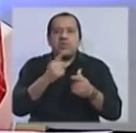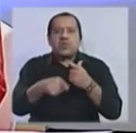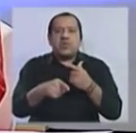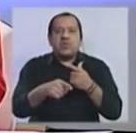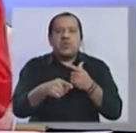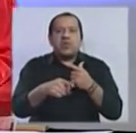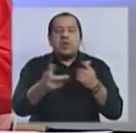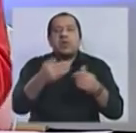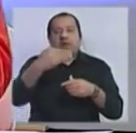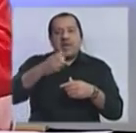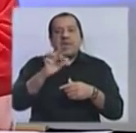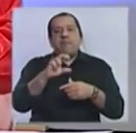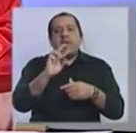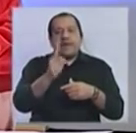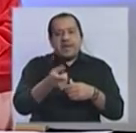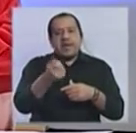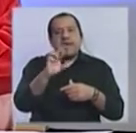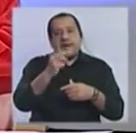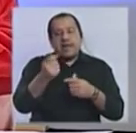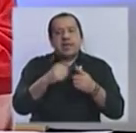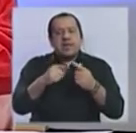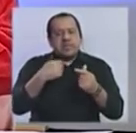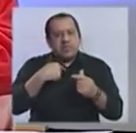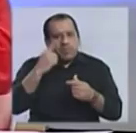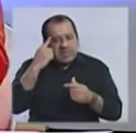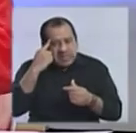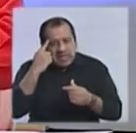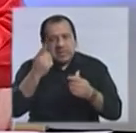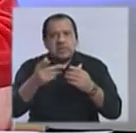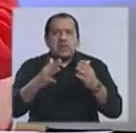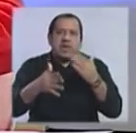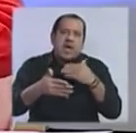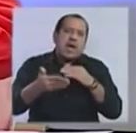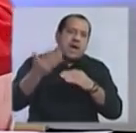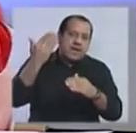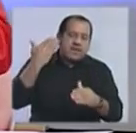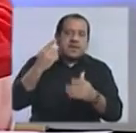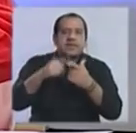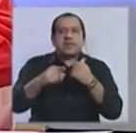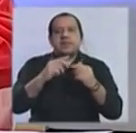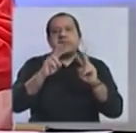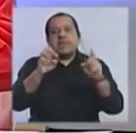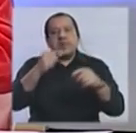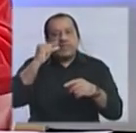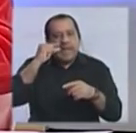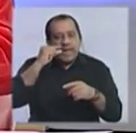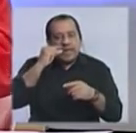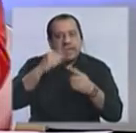es el propio Vergara. O sea, si uno analiza lo que era el bloque, se puede decir, sereñista,